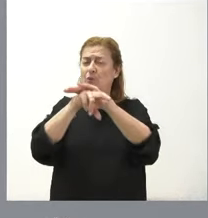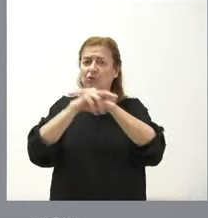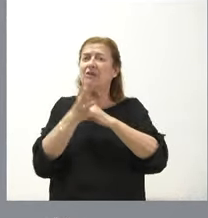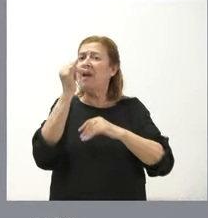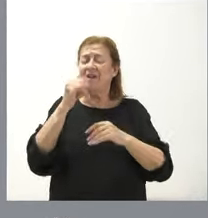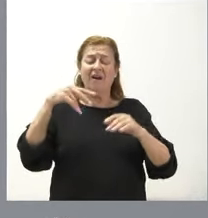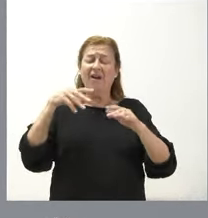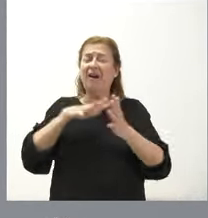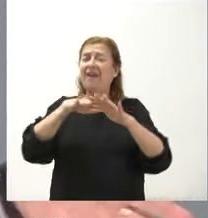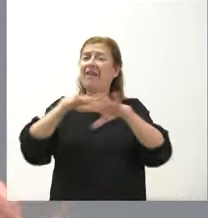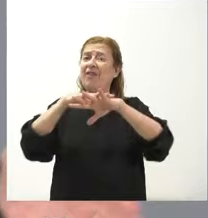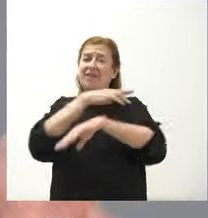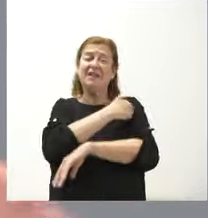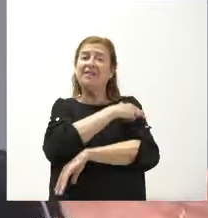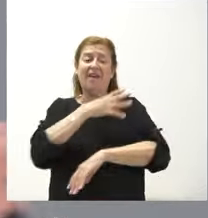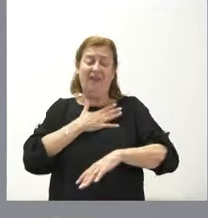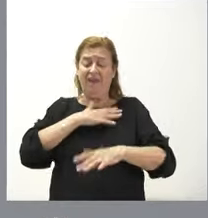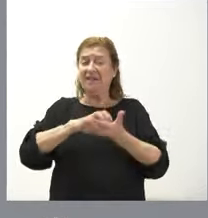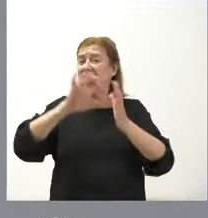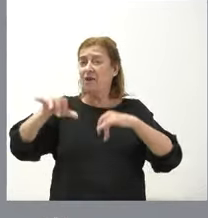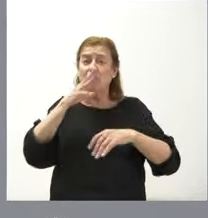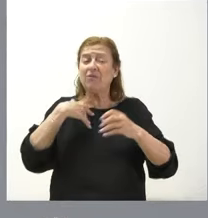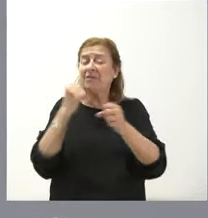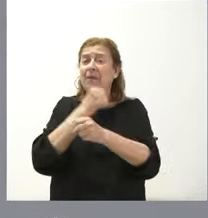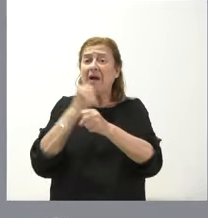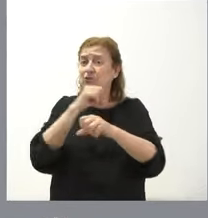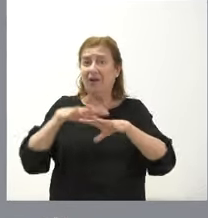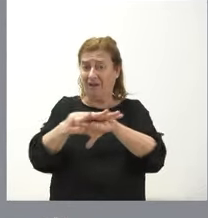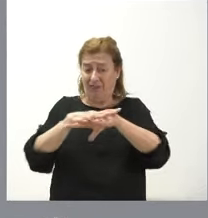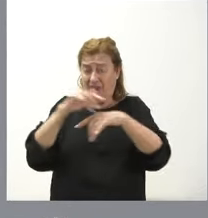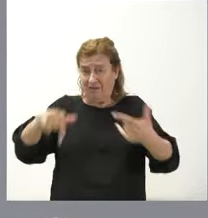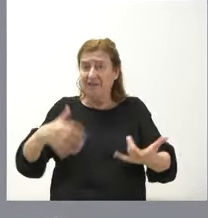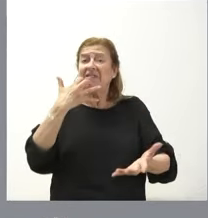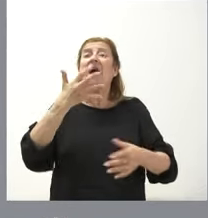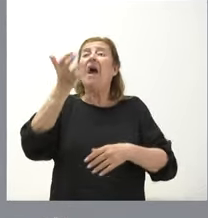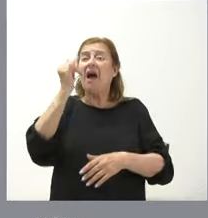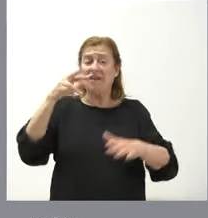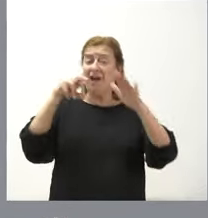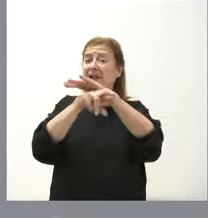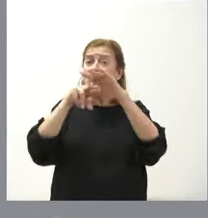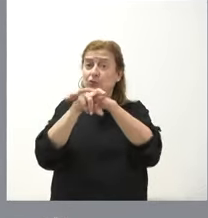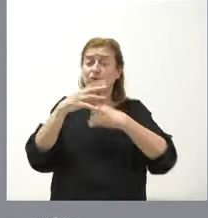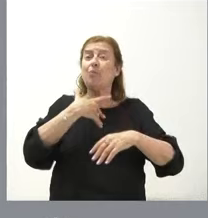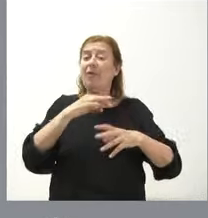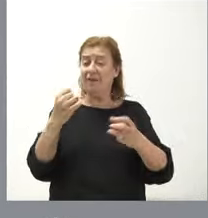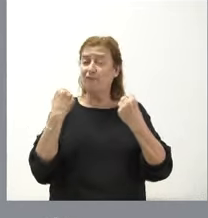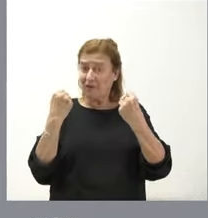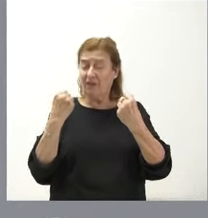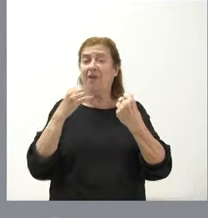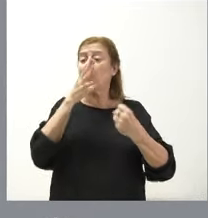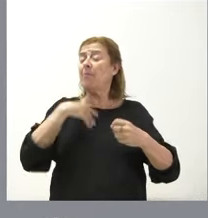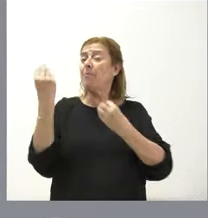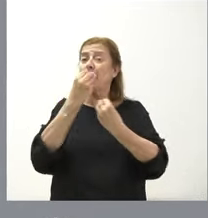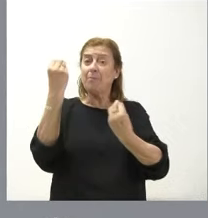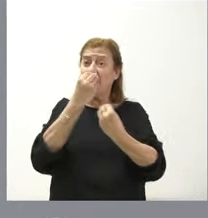sanitaria de Castilla y León, porque trabajamos en red en nuestra comunidad autónoma y, por tanto, si hubiera recursos que pueden fortalecer y que pueden mejorar